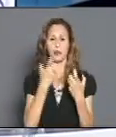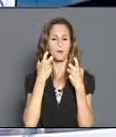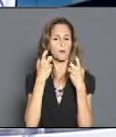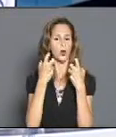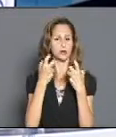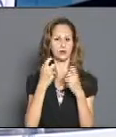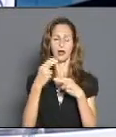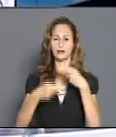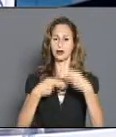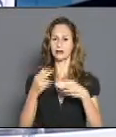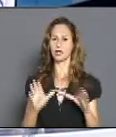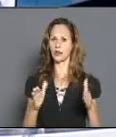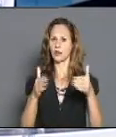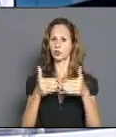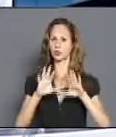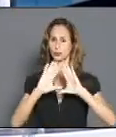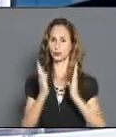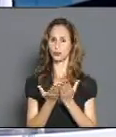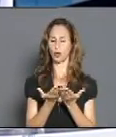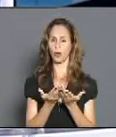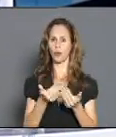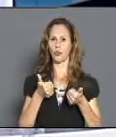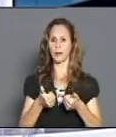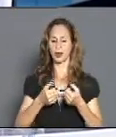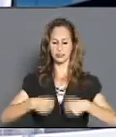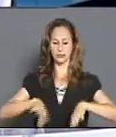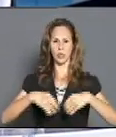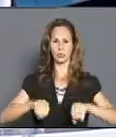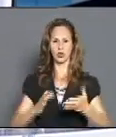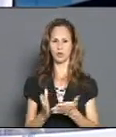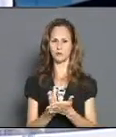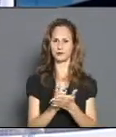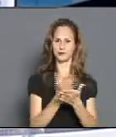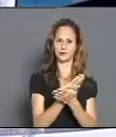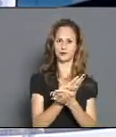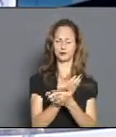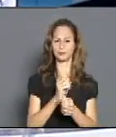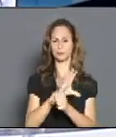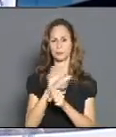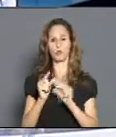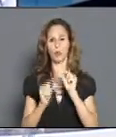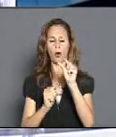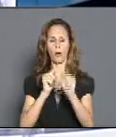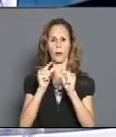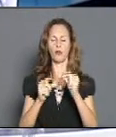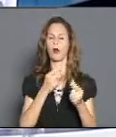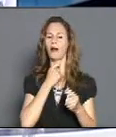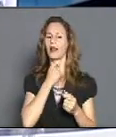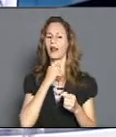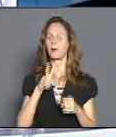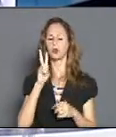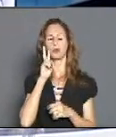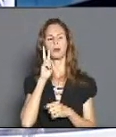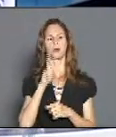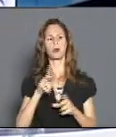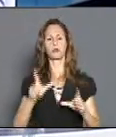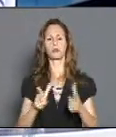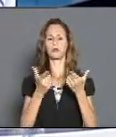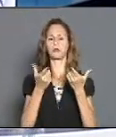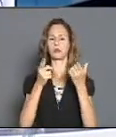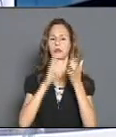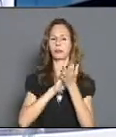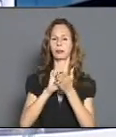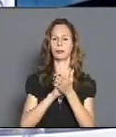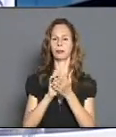a completar la situación y el comportamiento de las personas. Si el comportamiento sigue inadecuado, como lo estoy viendo, que veo mucha